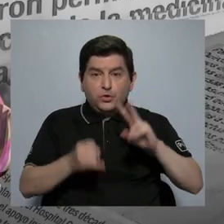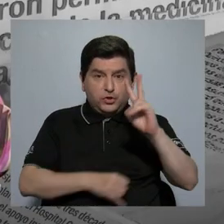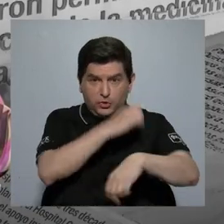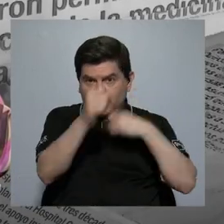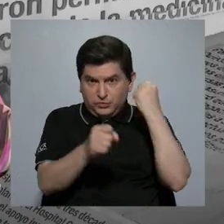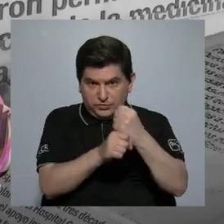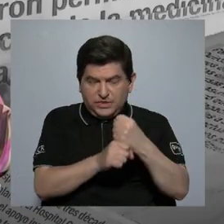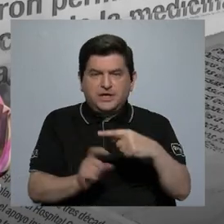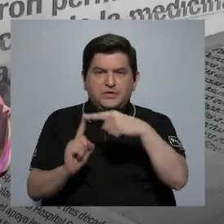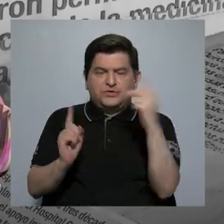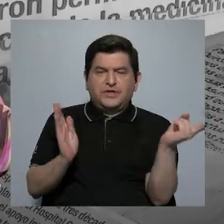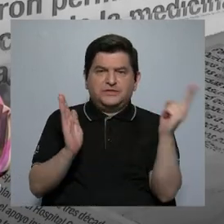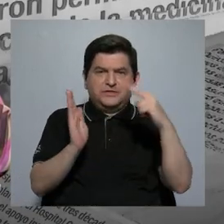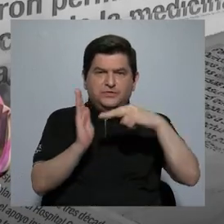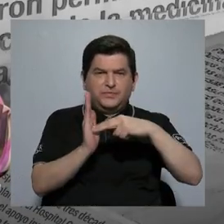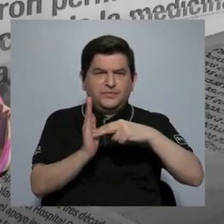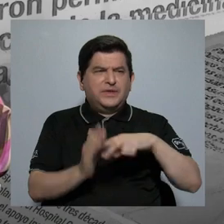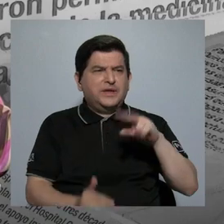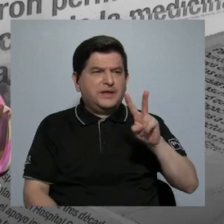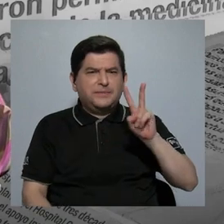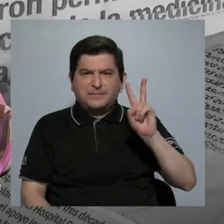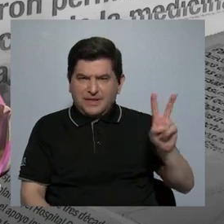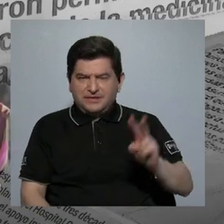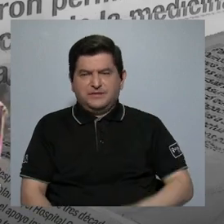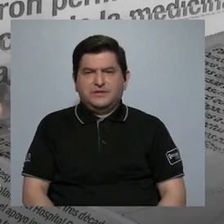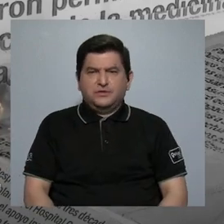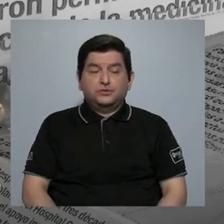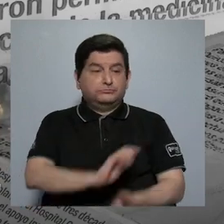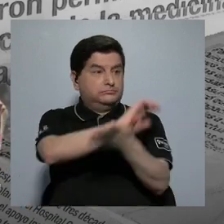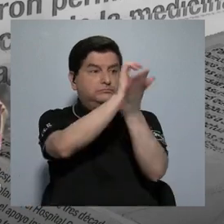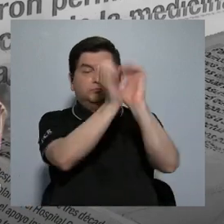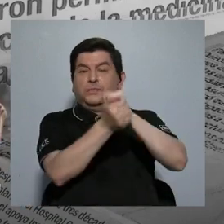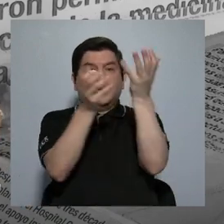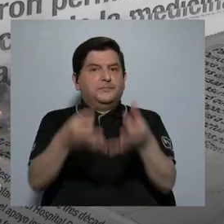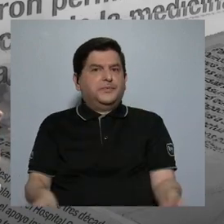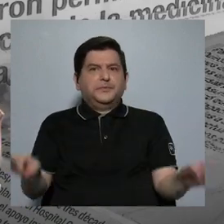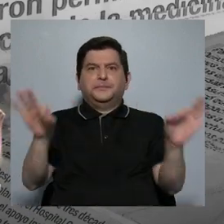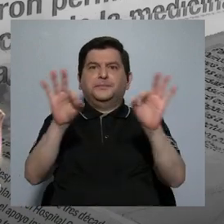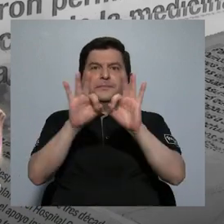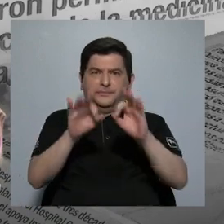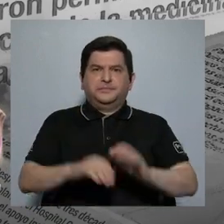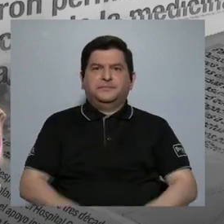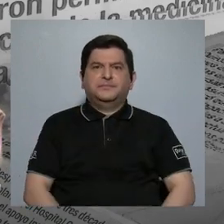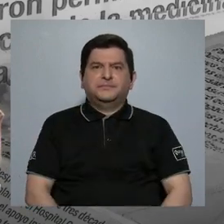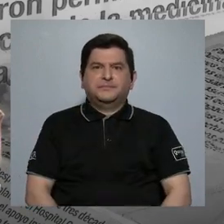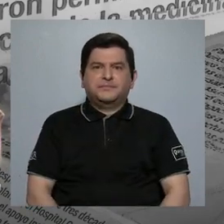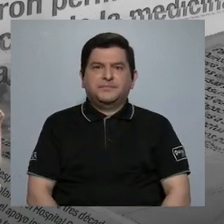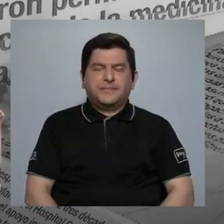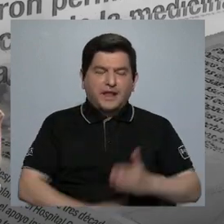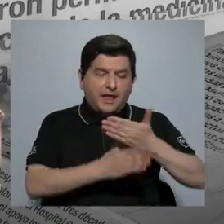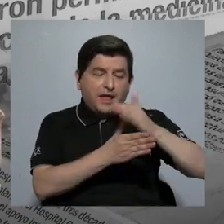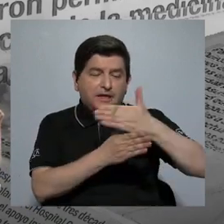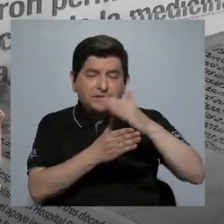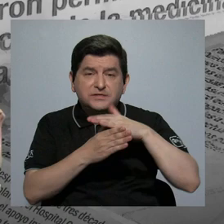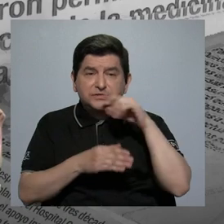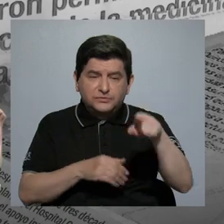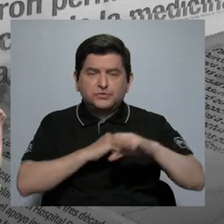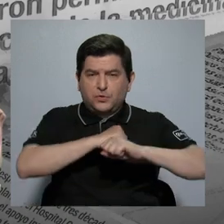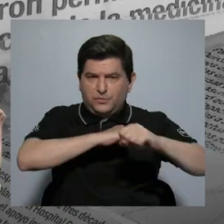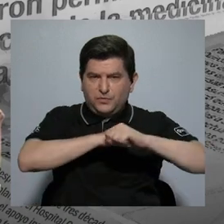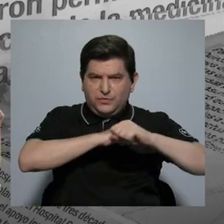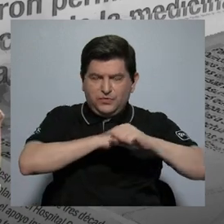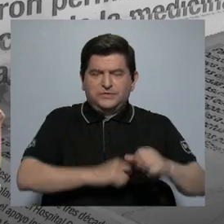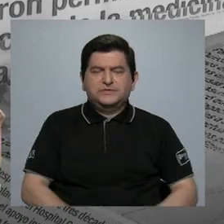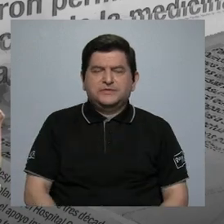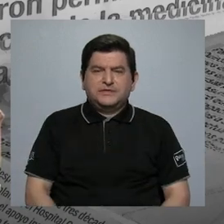dos años, a partir del 2022, hubo un cambio muy importante en la distribución de la pauta,